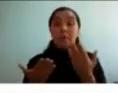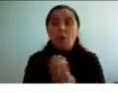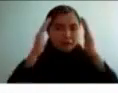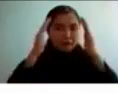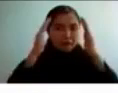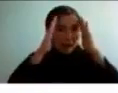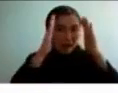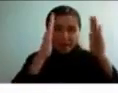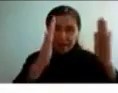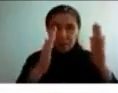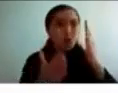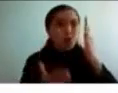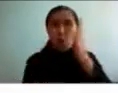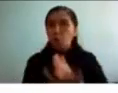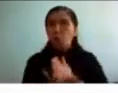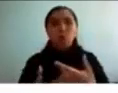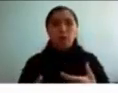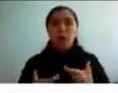Pues en realidad